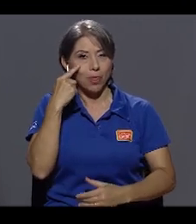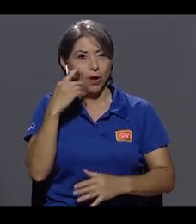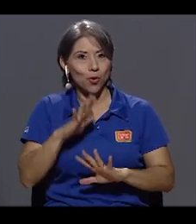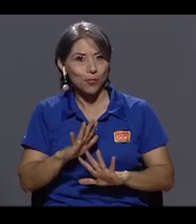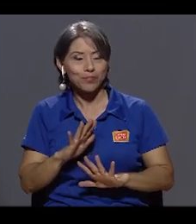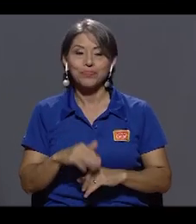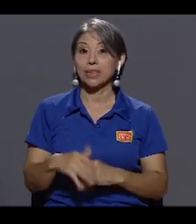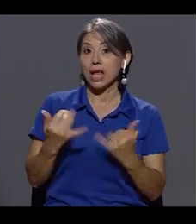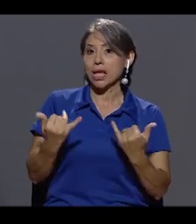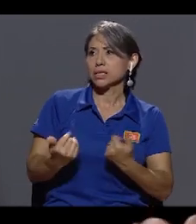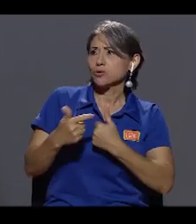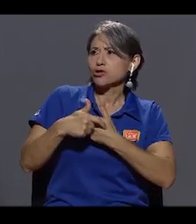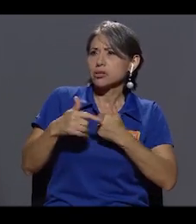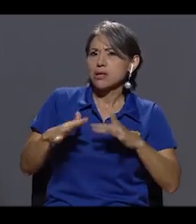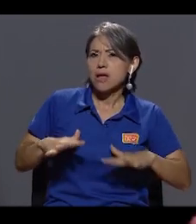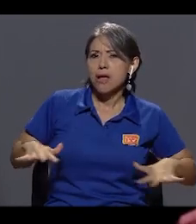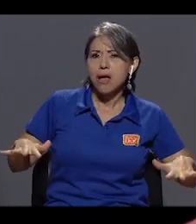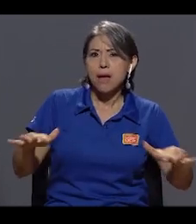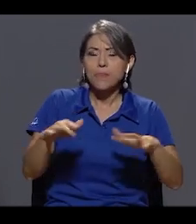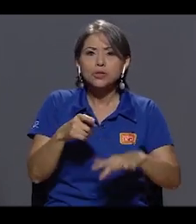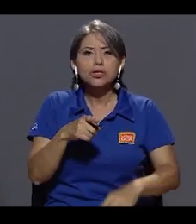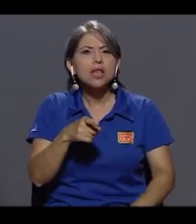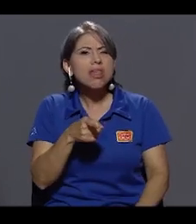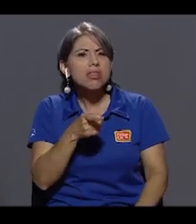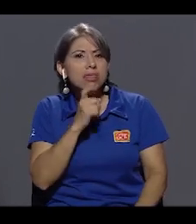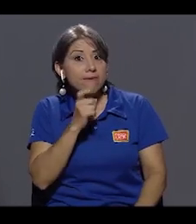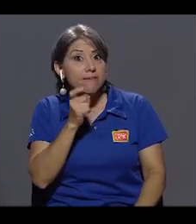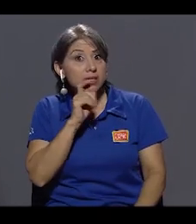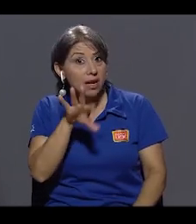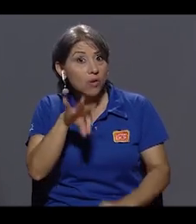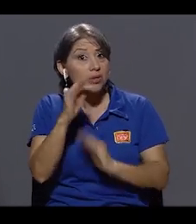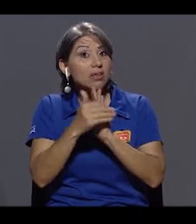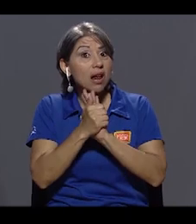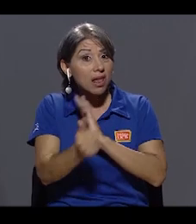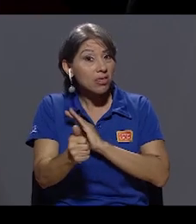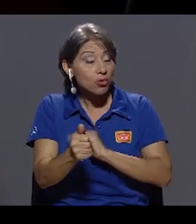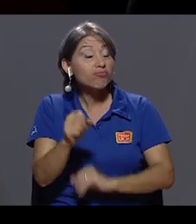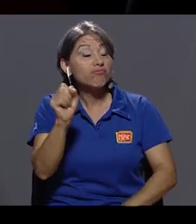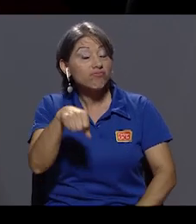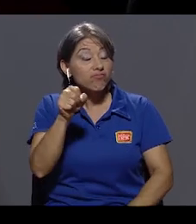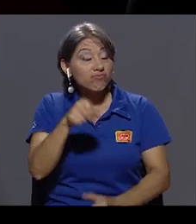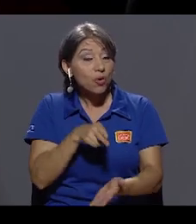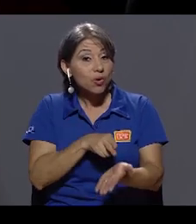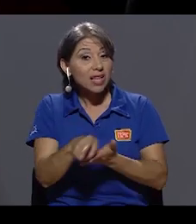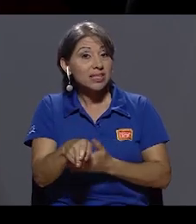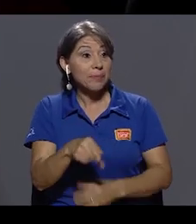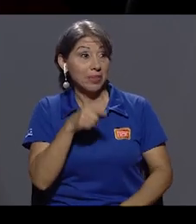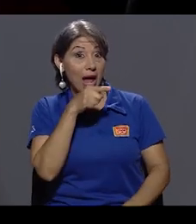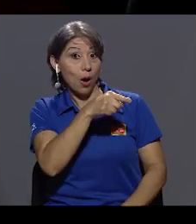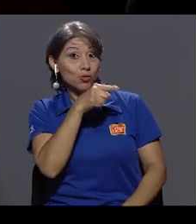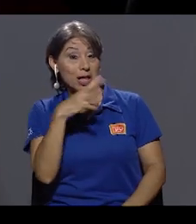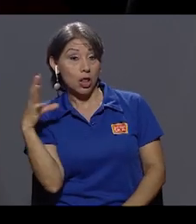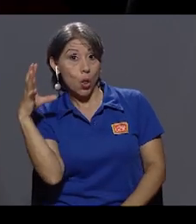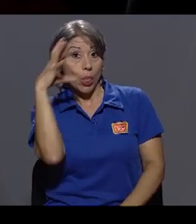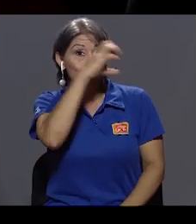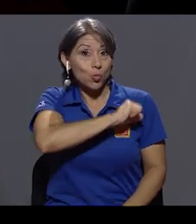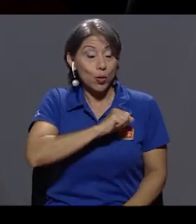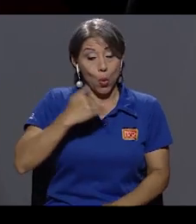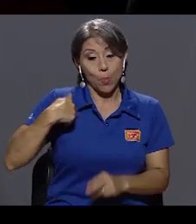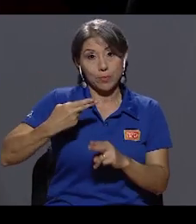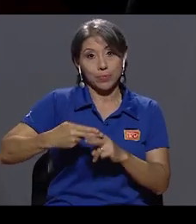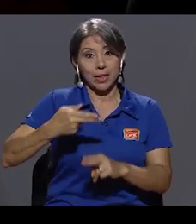En estos tiempos es difícil encontrar talento, honestamente. A usted, Henry Loría, lo descubrió